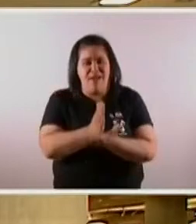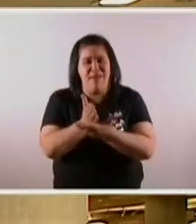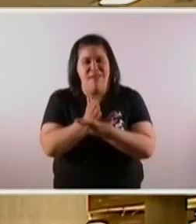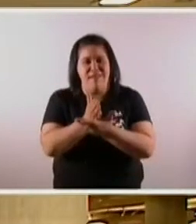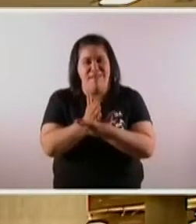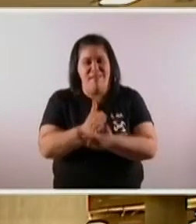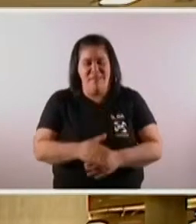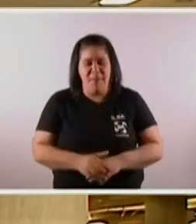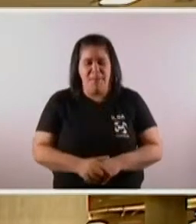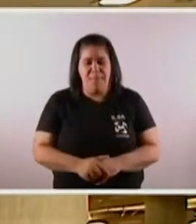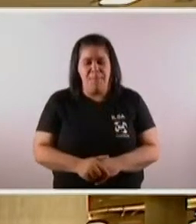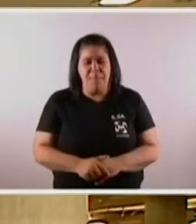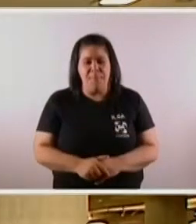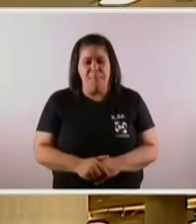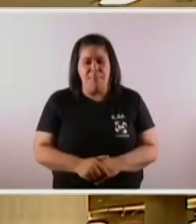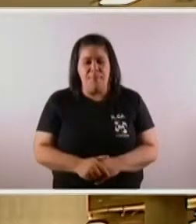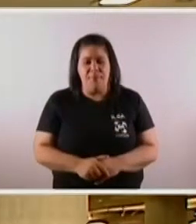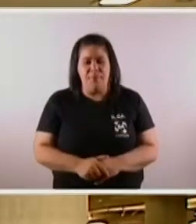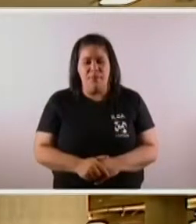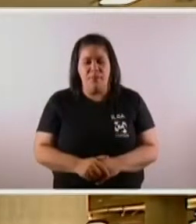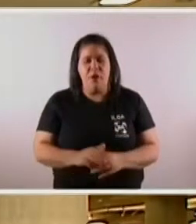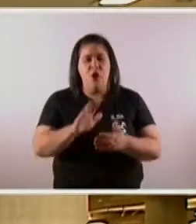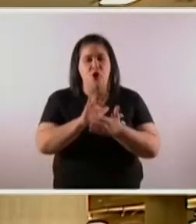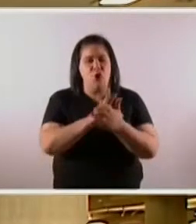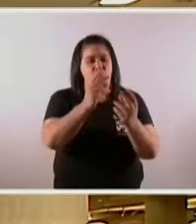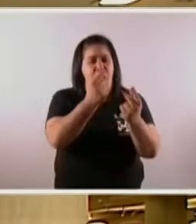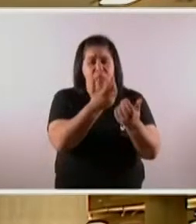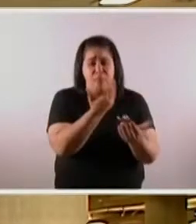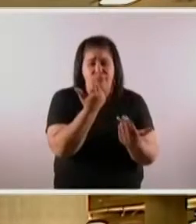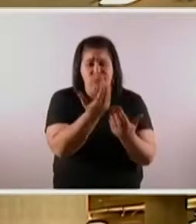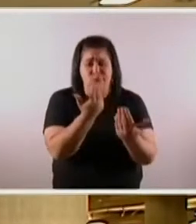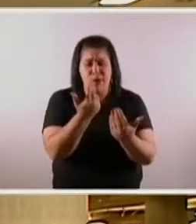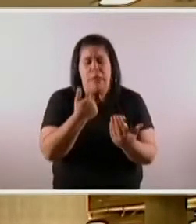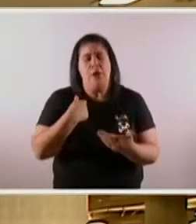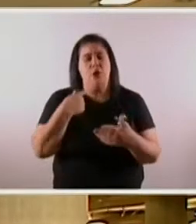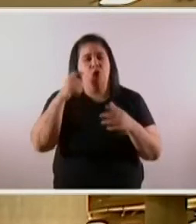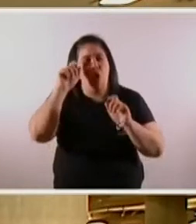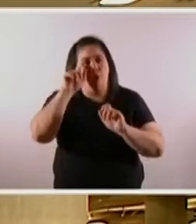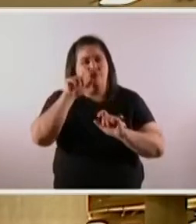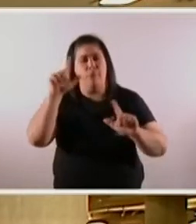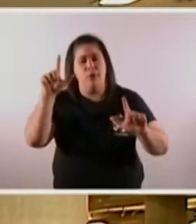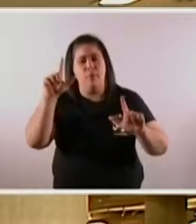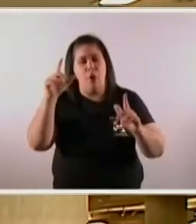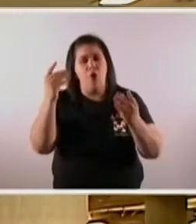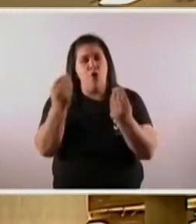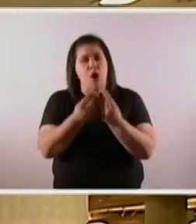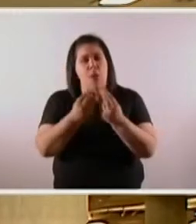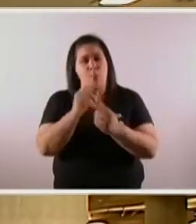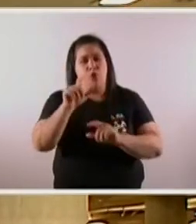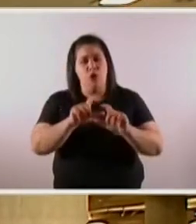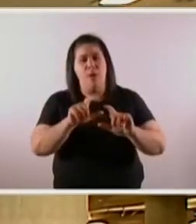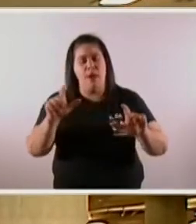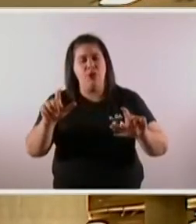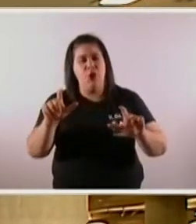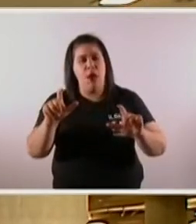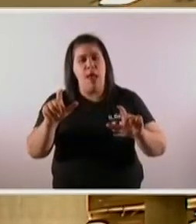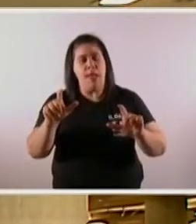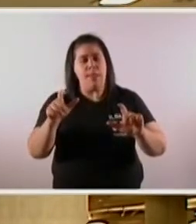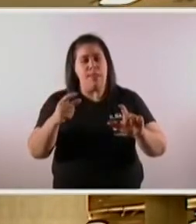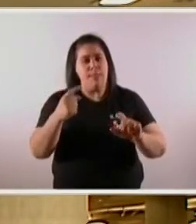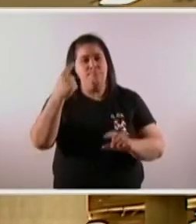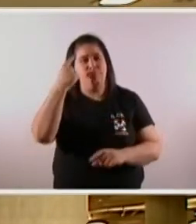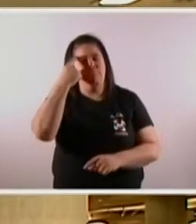Ahora, frente a la quita de fondos, yo imagino que muchos esperaban que desde la ciudad reaccionemos igual. O sea,